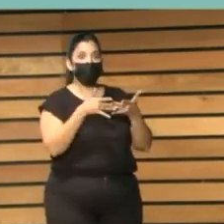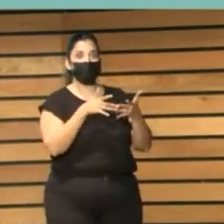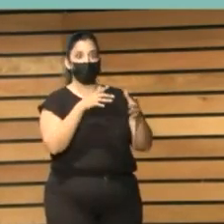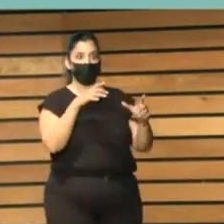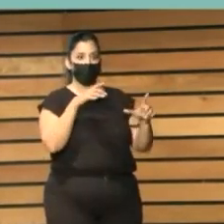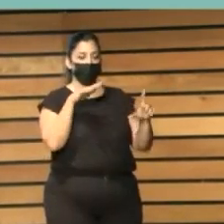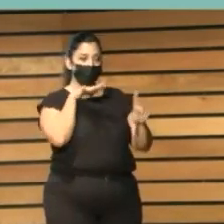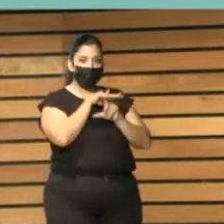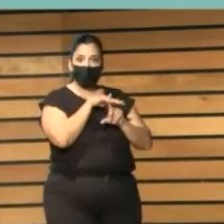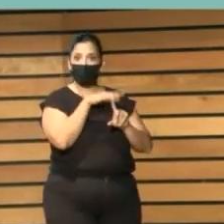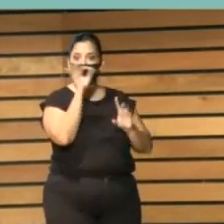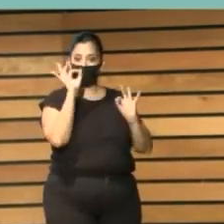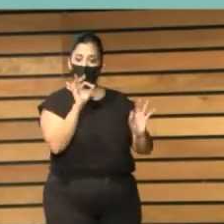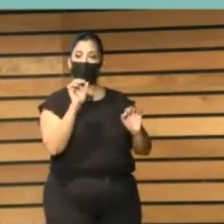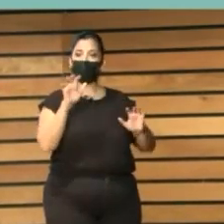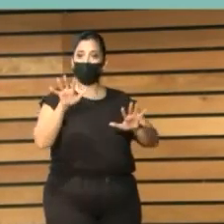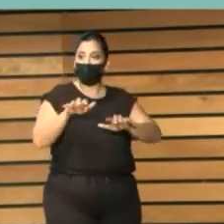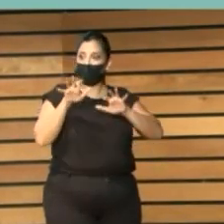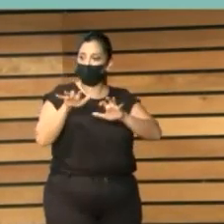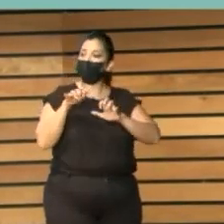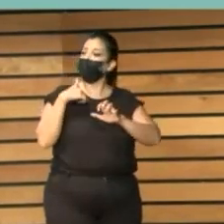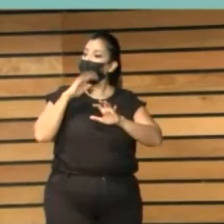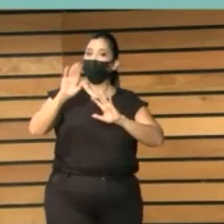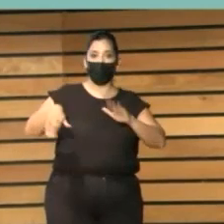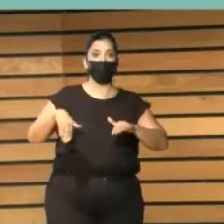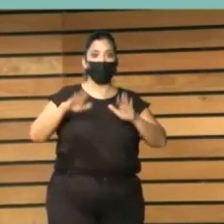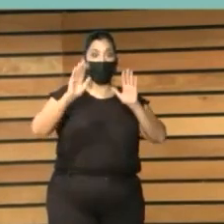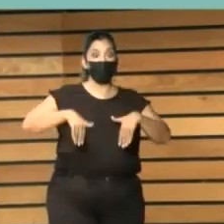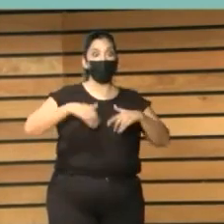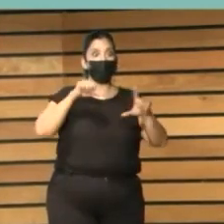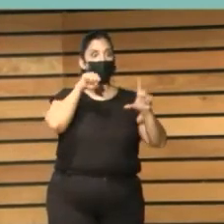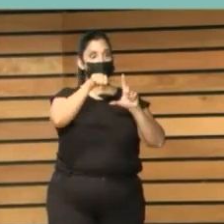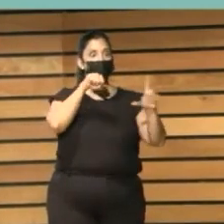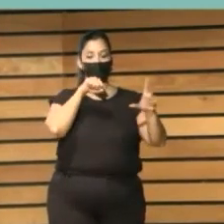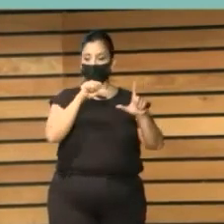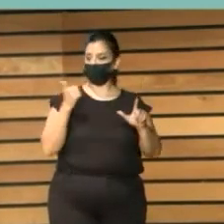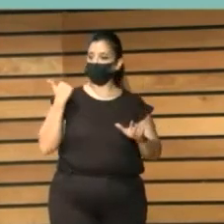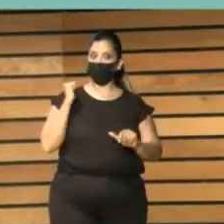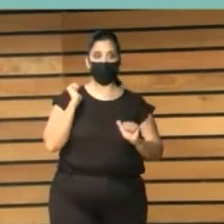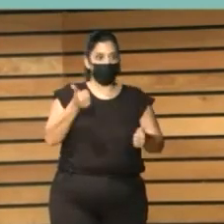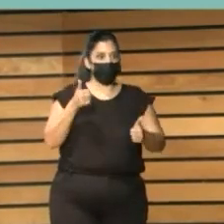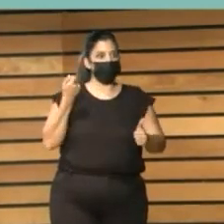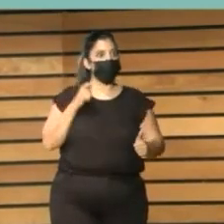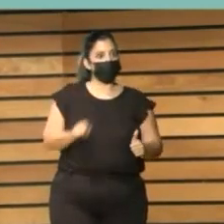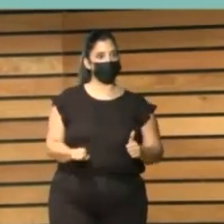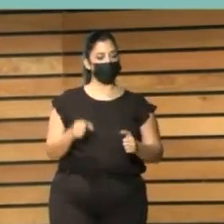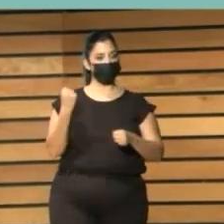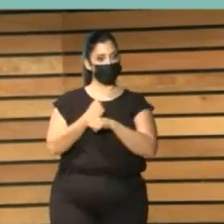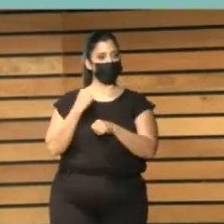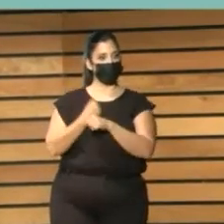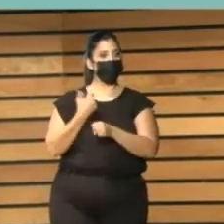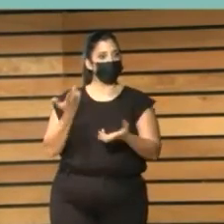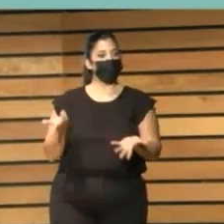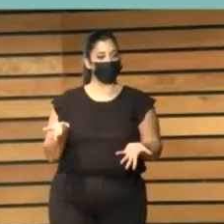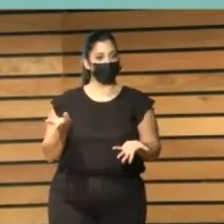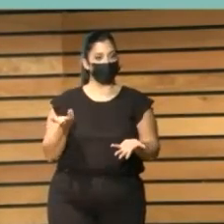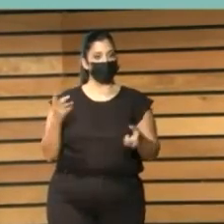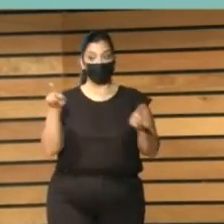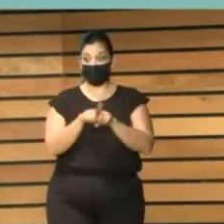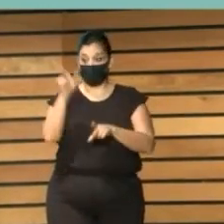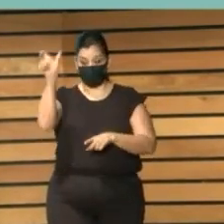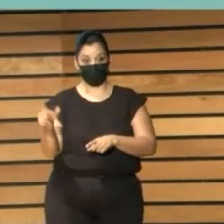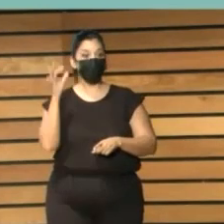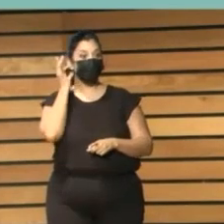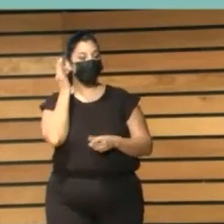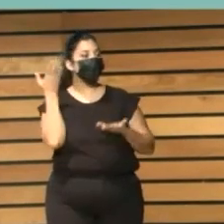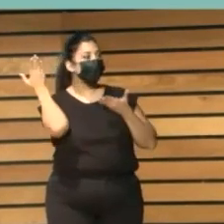Porque ellos, en su foro de Internet, de YouTube, a través de los vídeos y a través de los medios sociales,